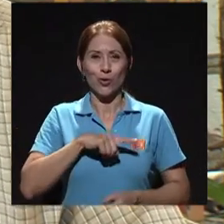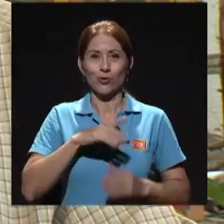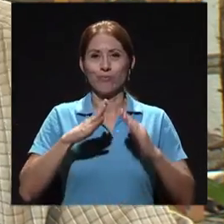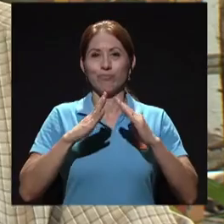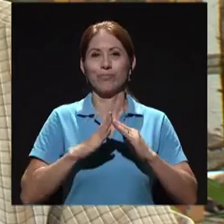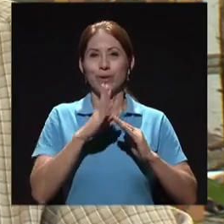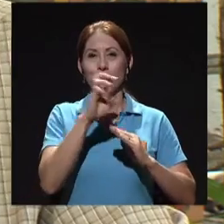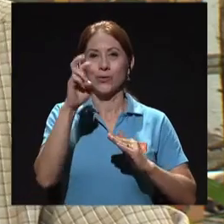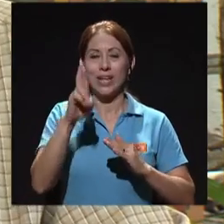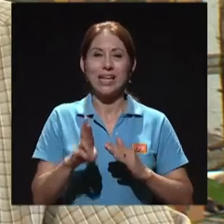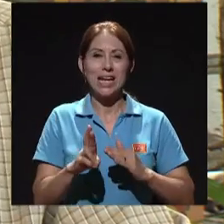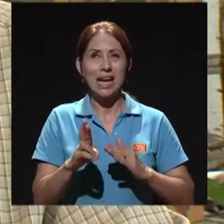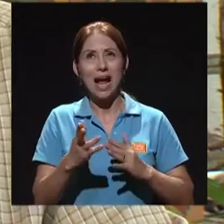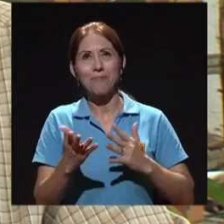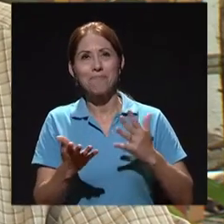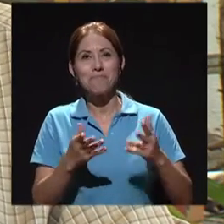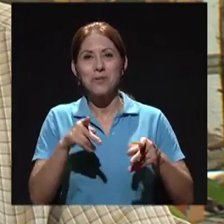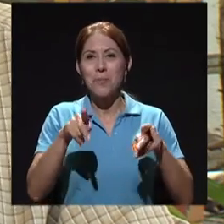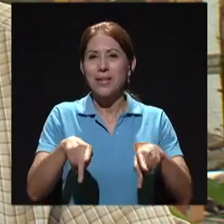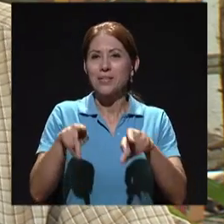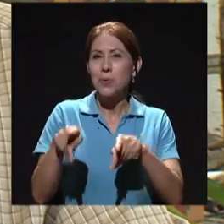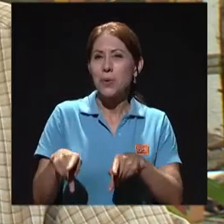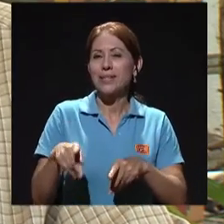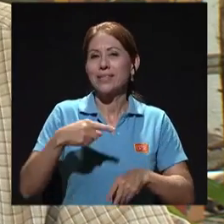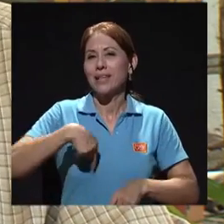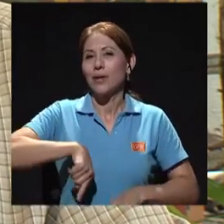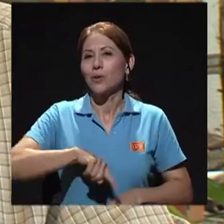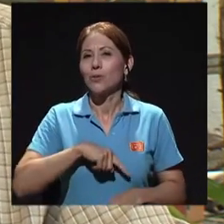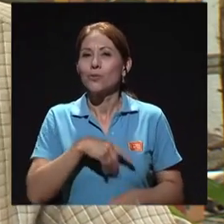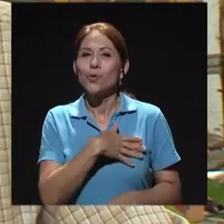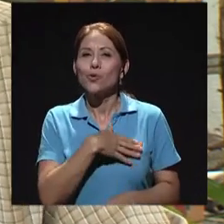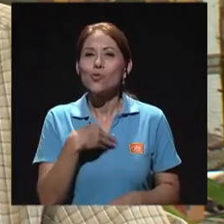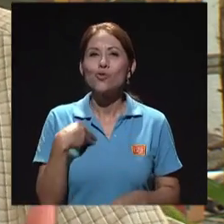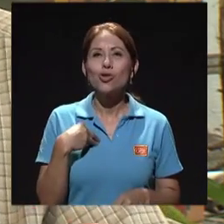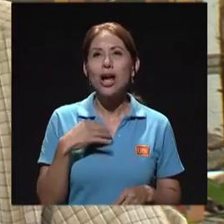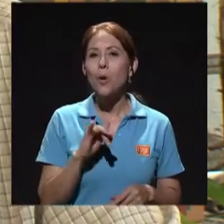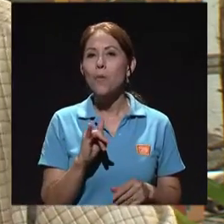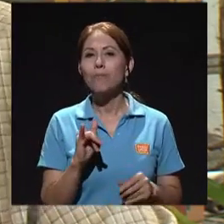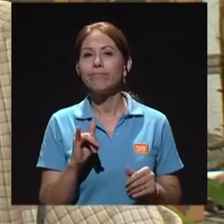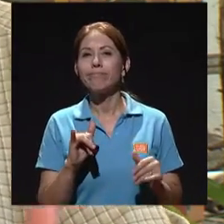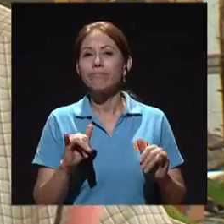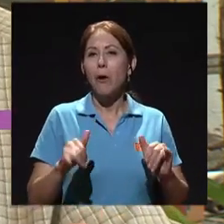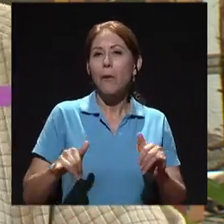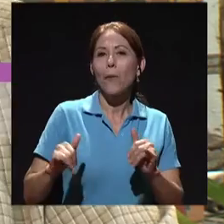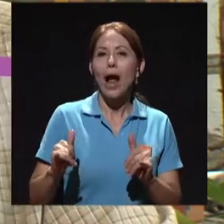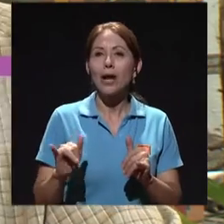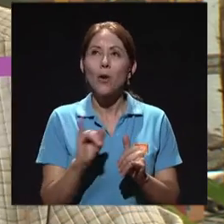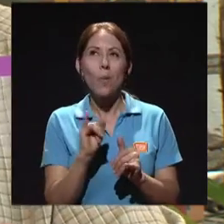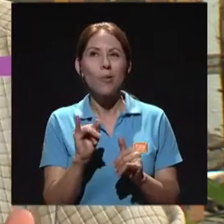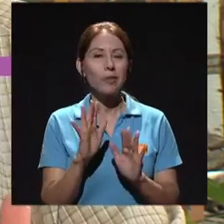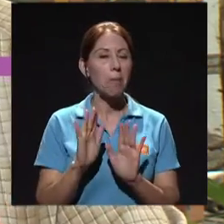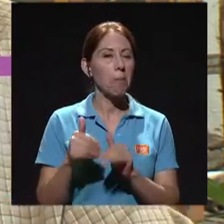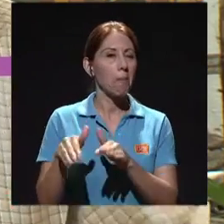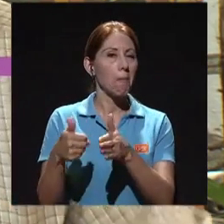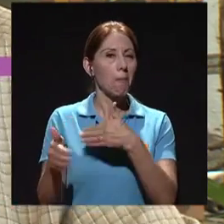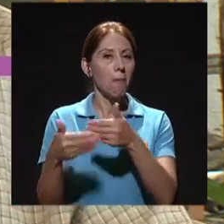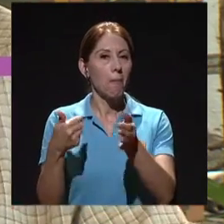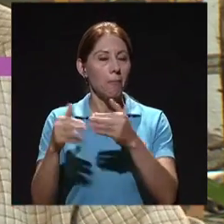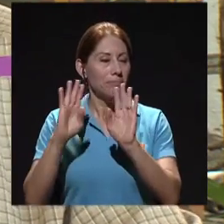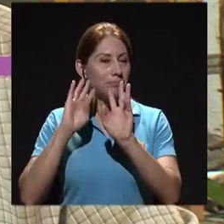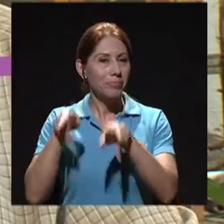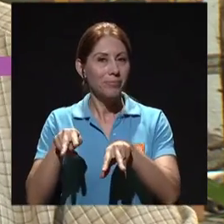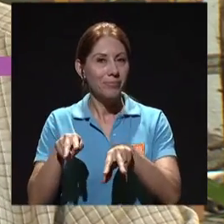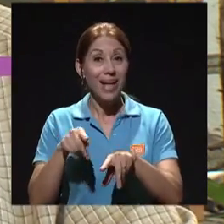nosotros los ticos somos medios, medios, ¿cómo explicarles?, nos gusta como jugar, ¿verdad?, como tratar de esquivar las cosas.